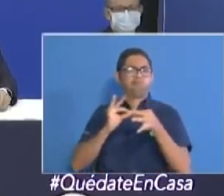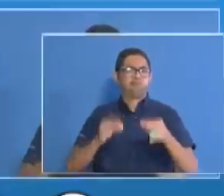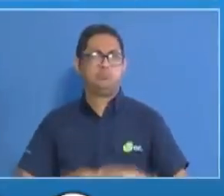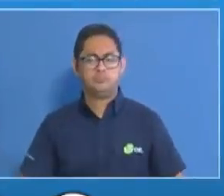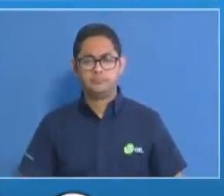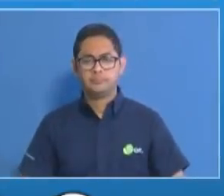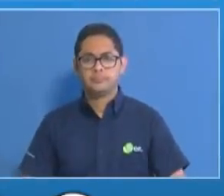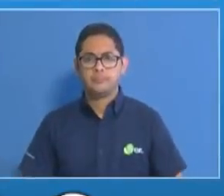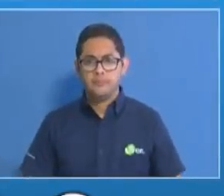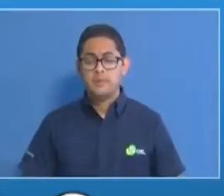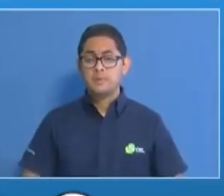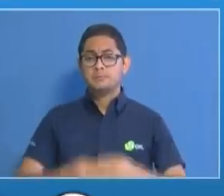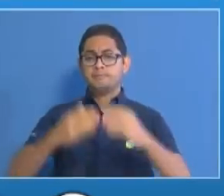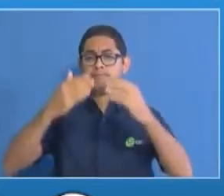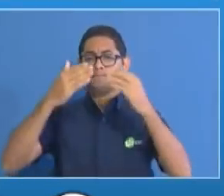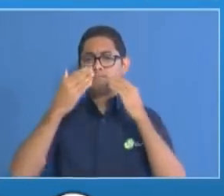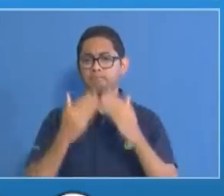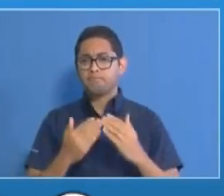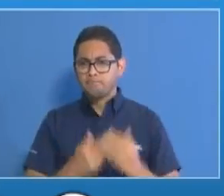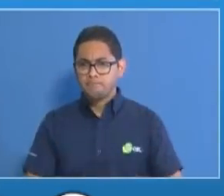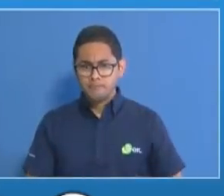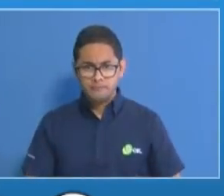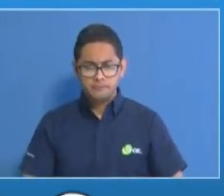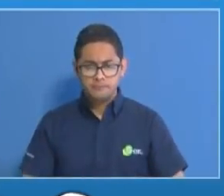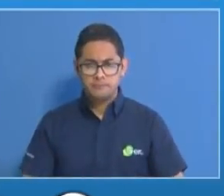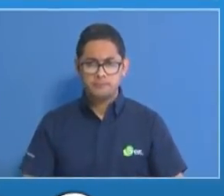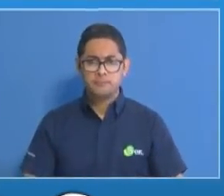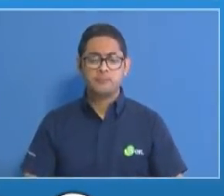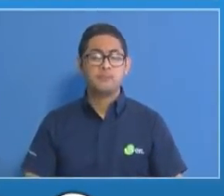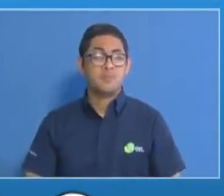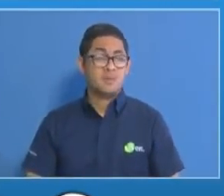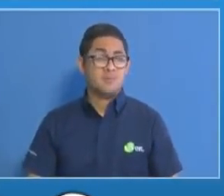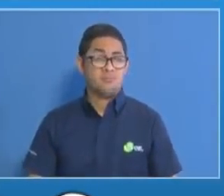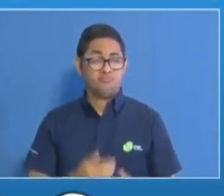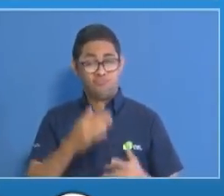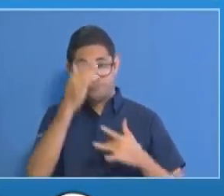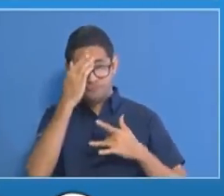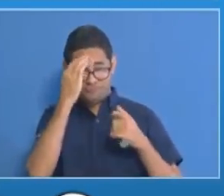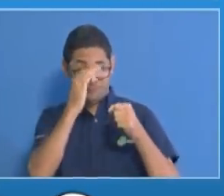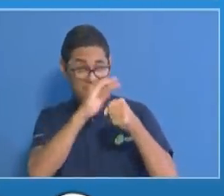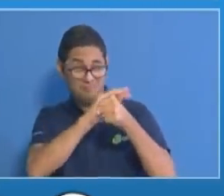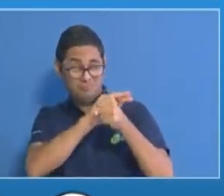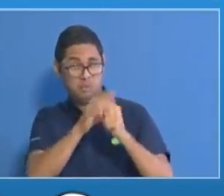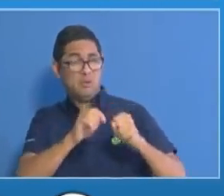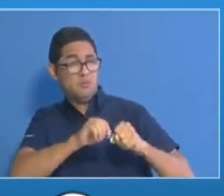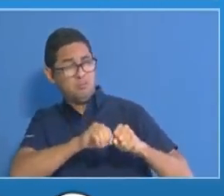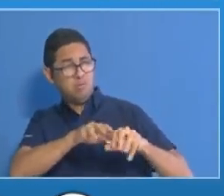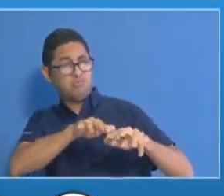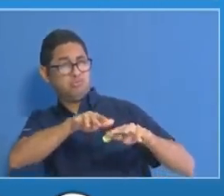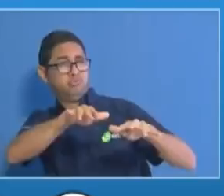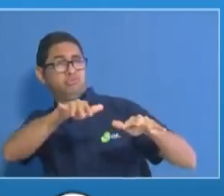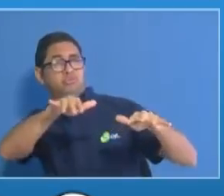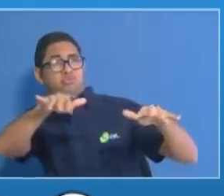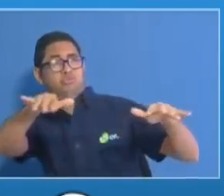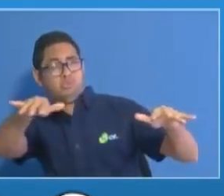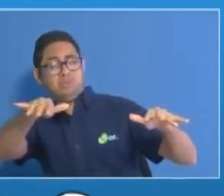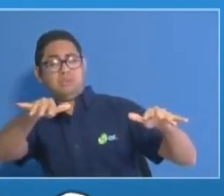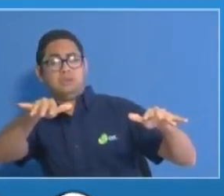Muchas gracias, doctora Porcel. Esta pandemia por el virus del COVID-19